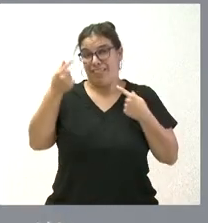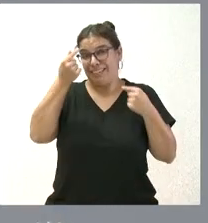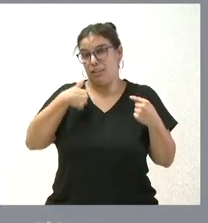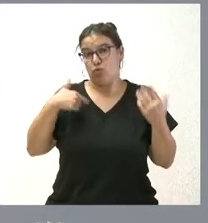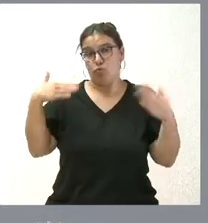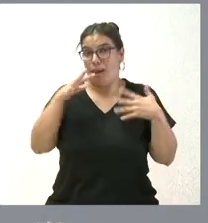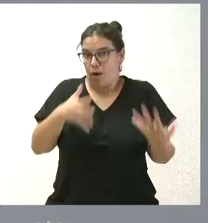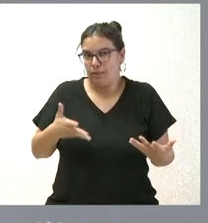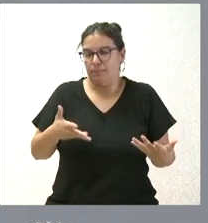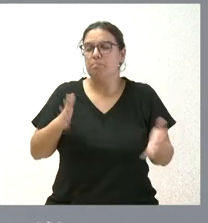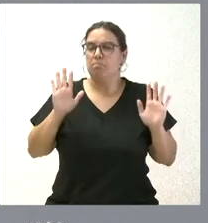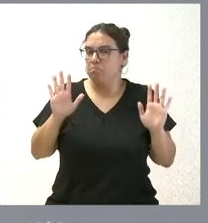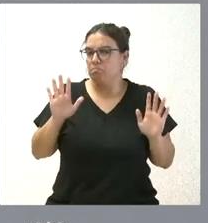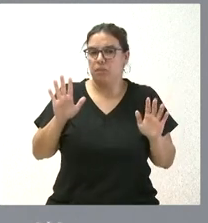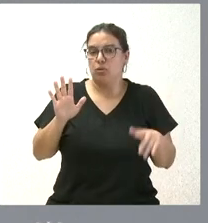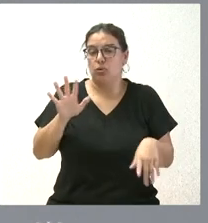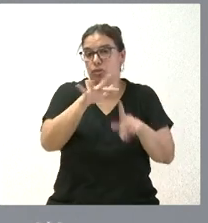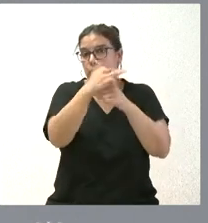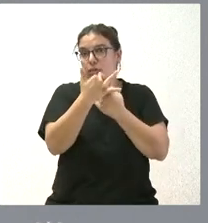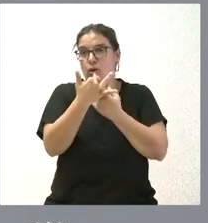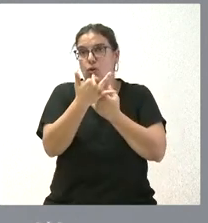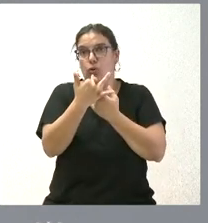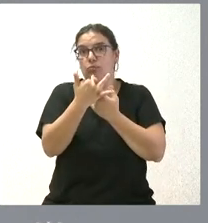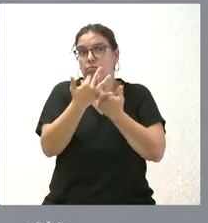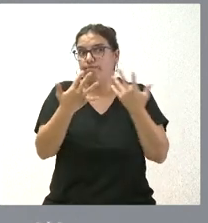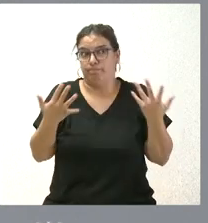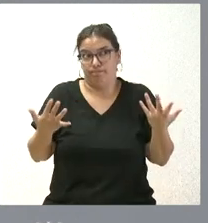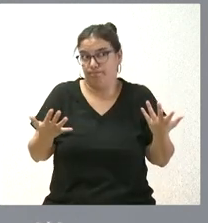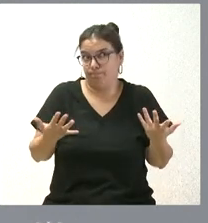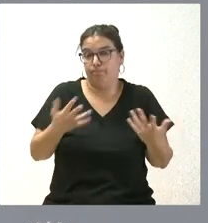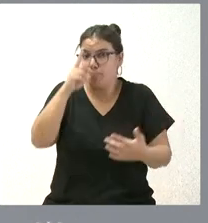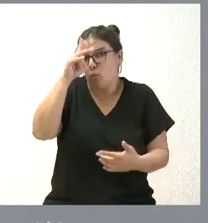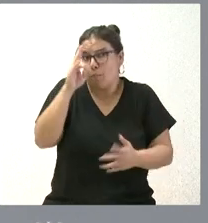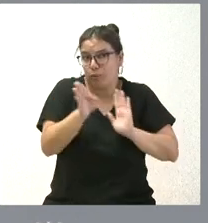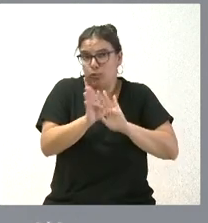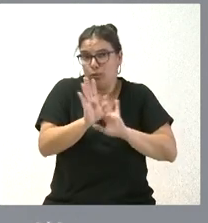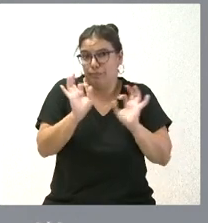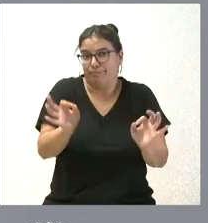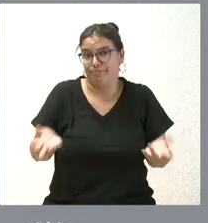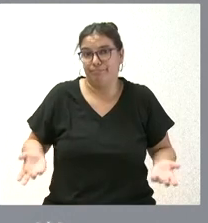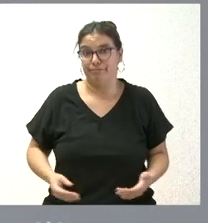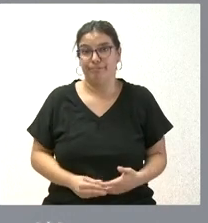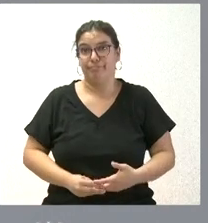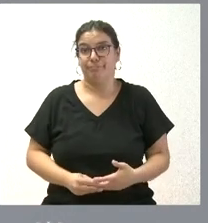en este momento, pero la situación sigue siendo preocupante y, por tanto,